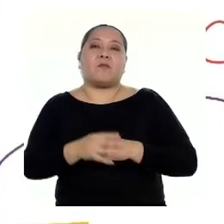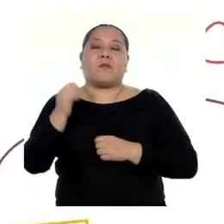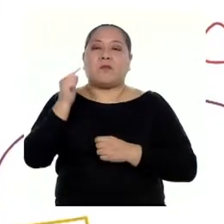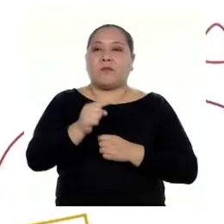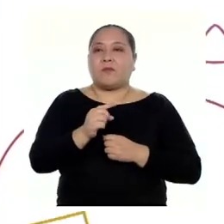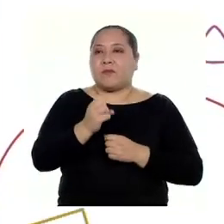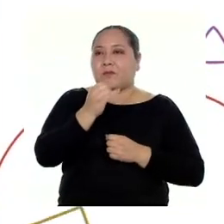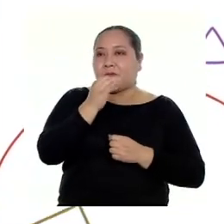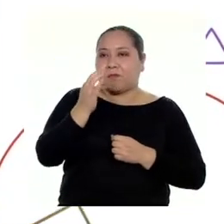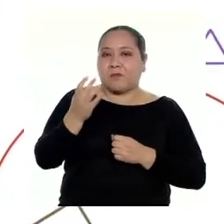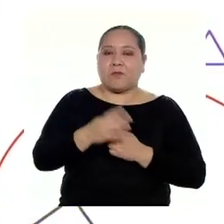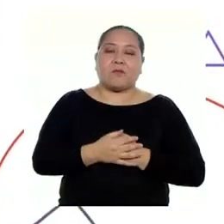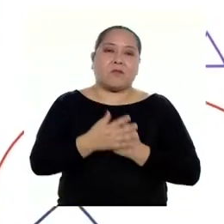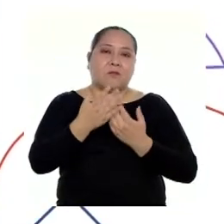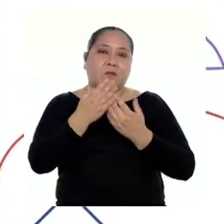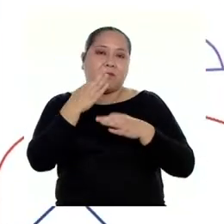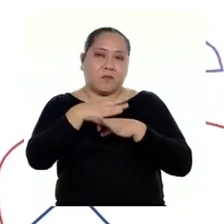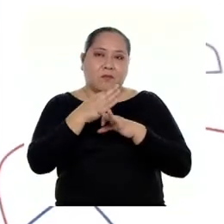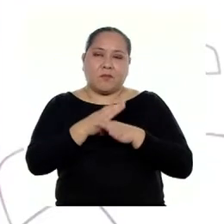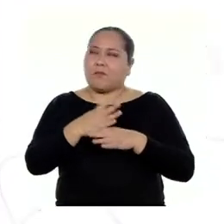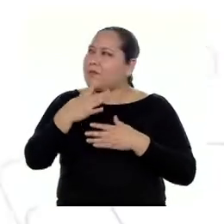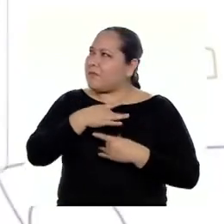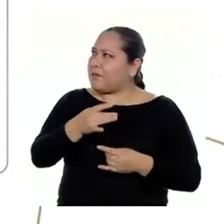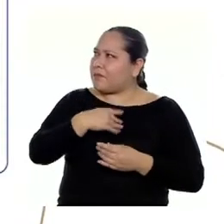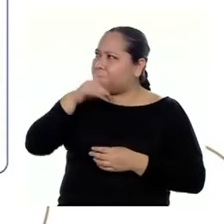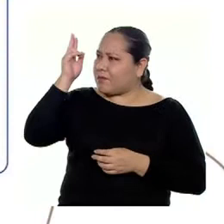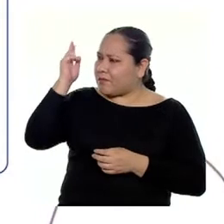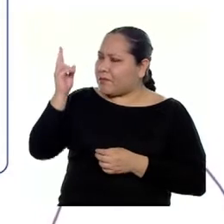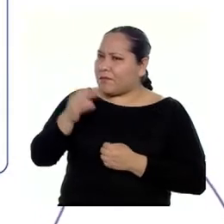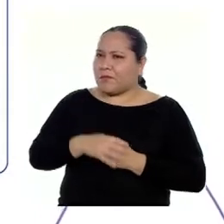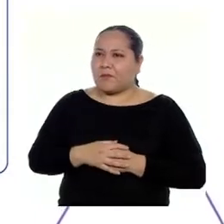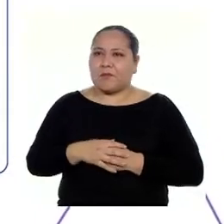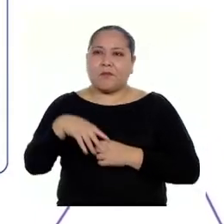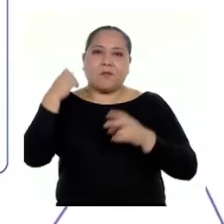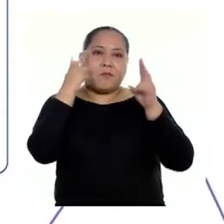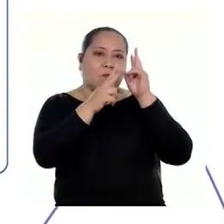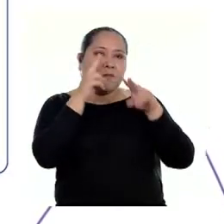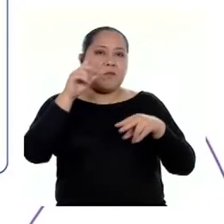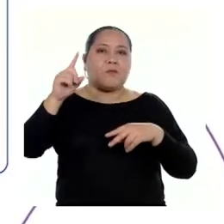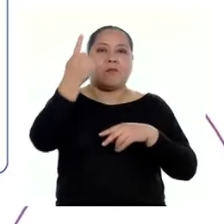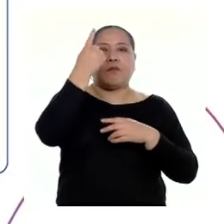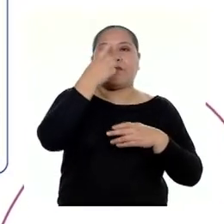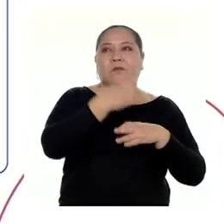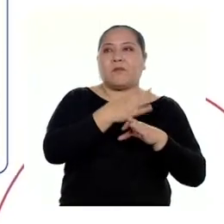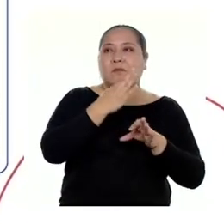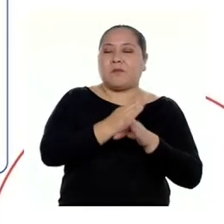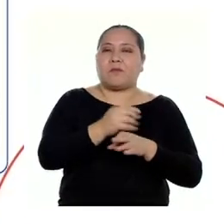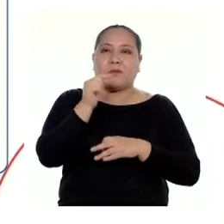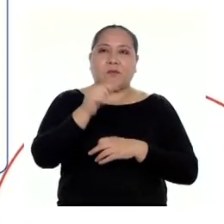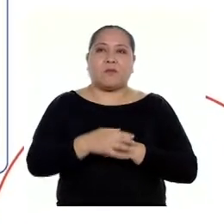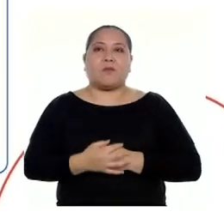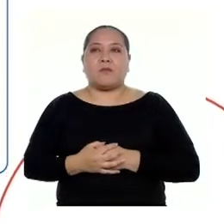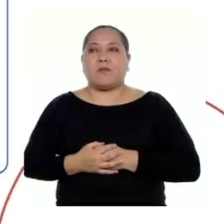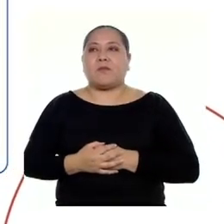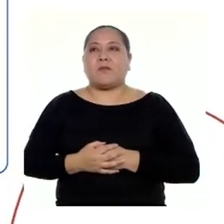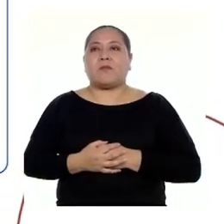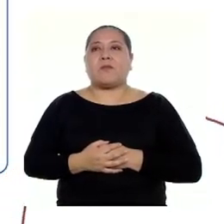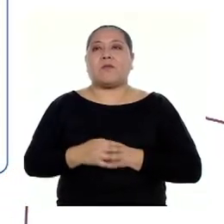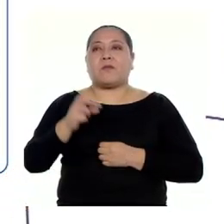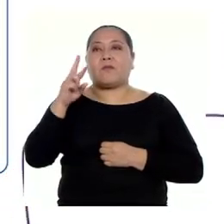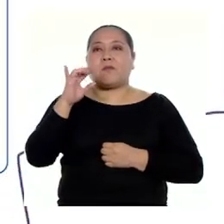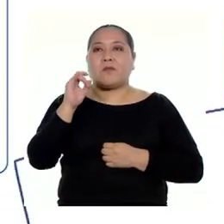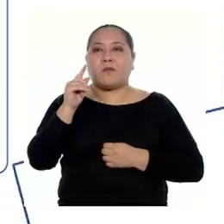ciertas condiciones. ¡Qué interesante, profesora! Veamos esta primera situación problemática. Rita